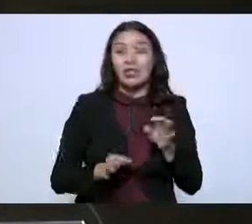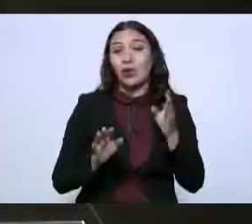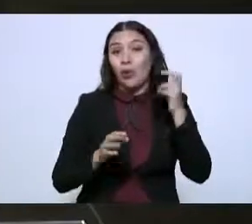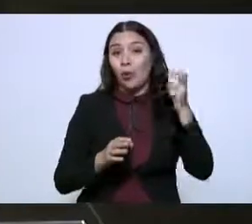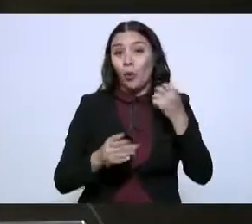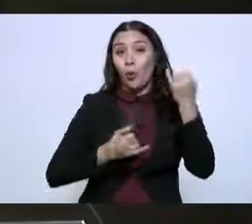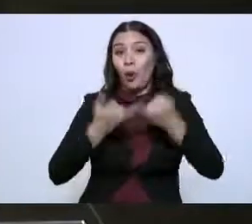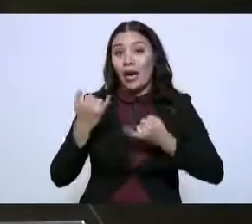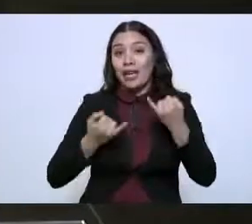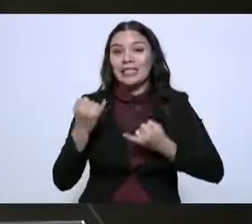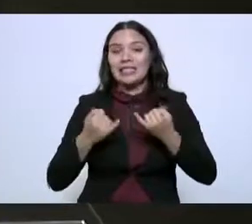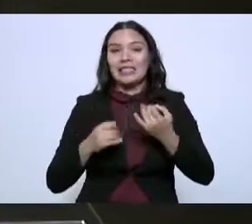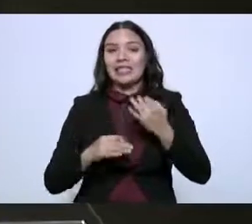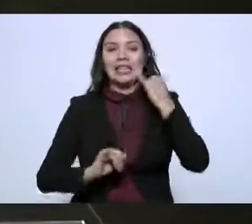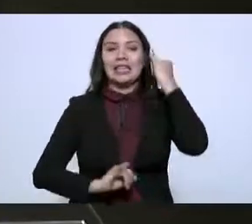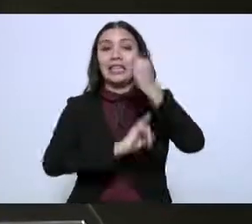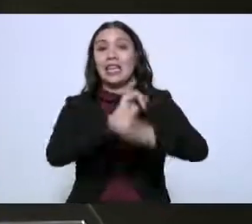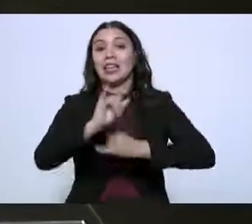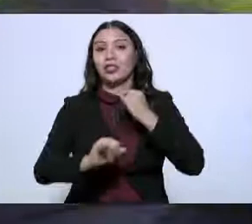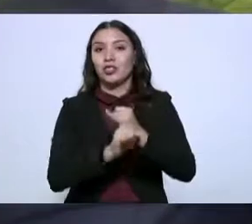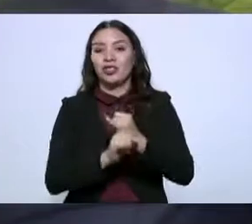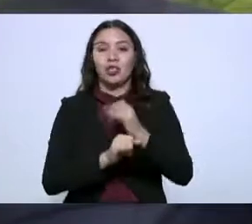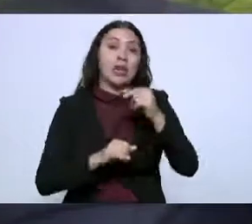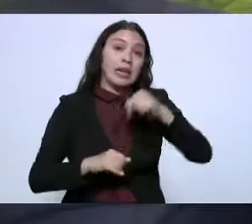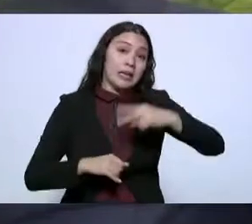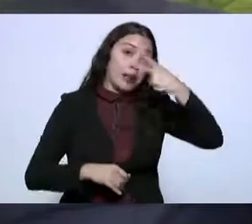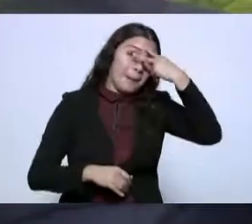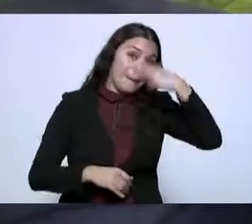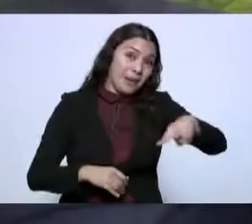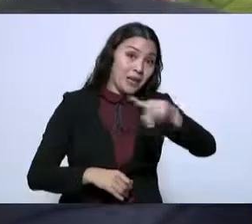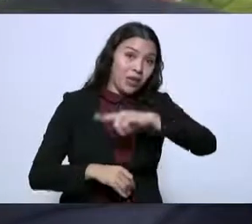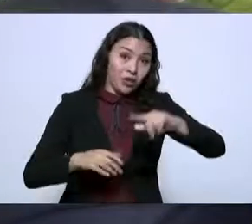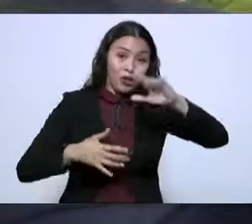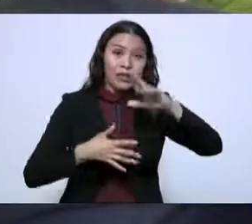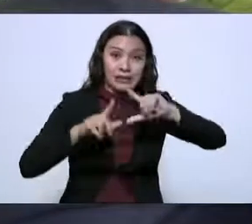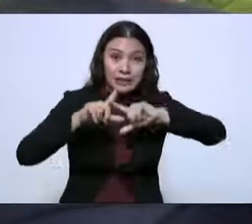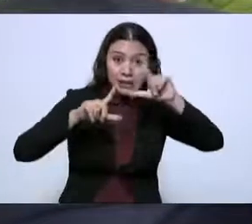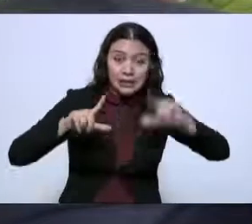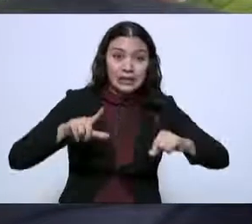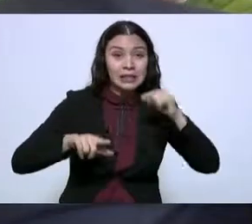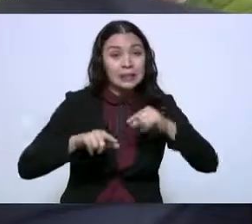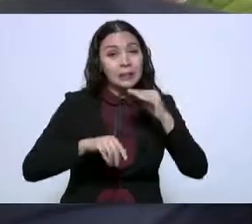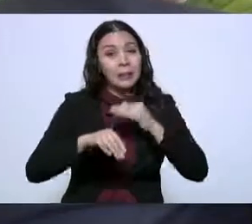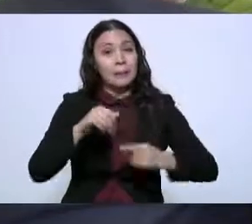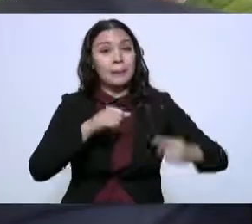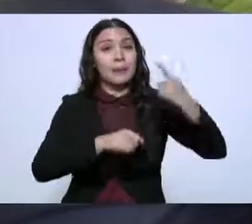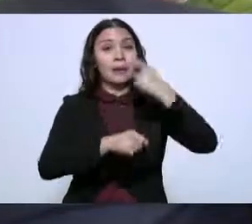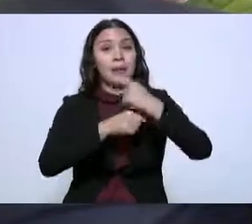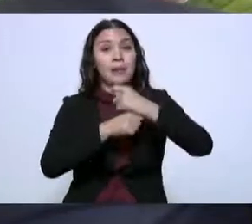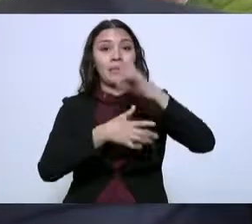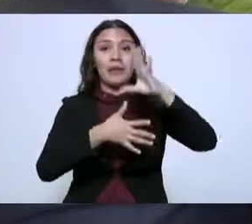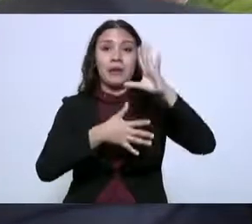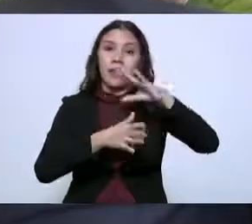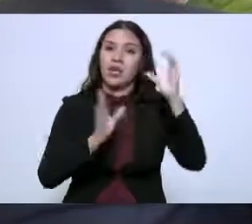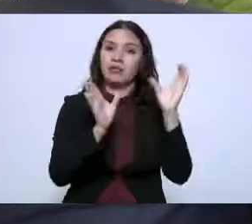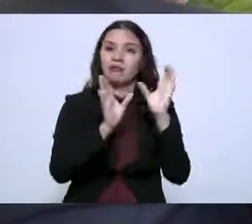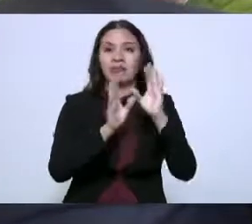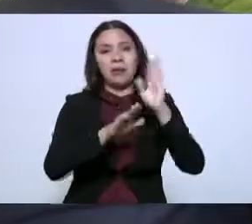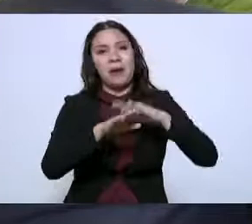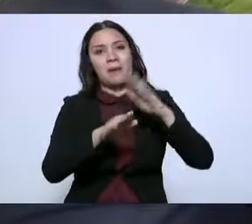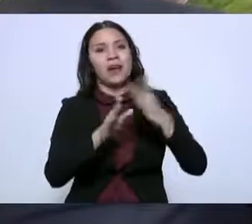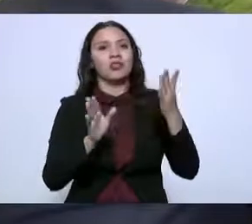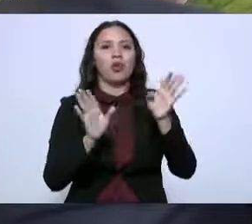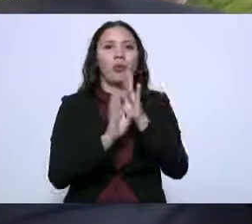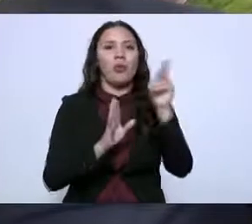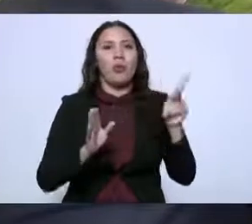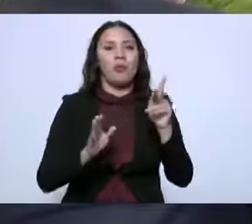internacional y México hoy en día ocupa el primer lugar en América Latina y el décimo a nivel mundial en certificación de playas